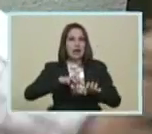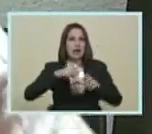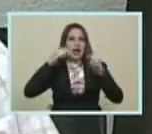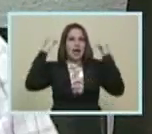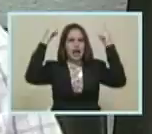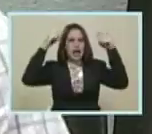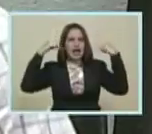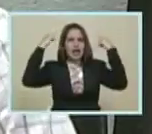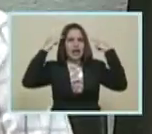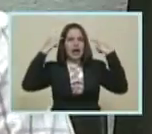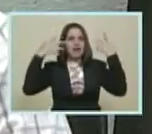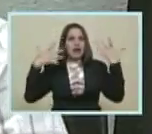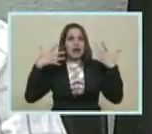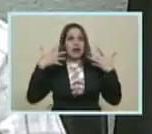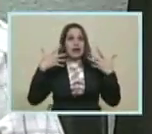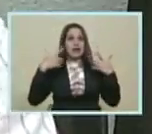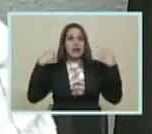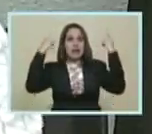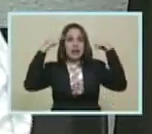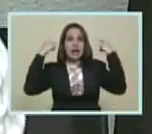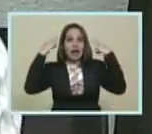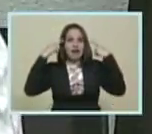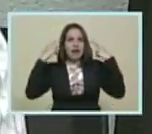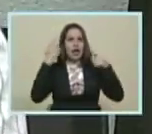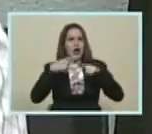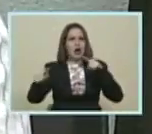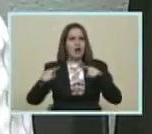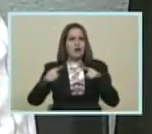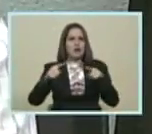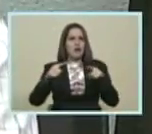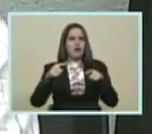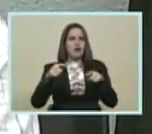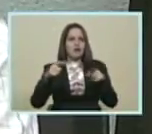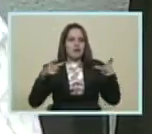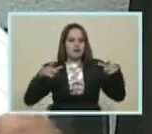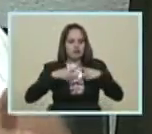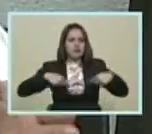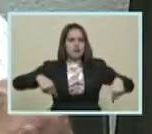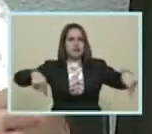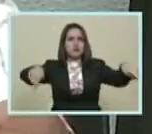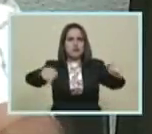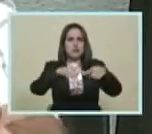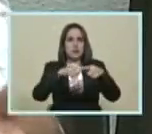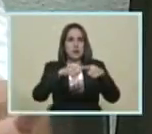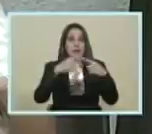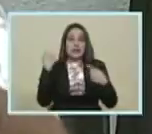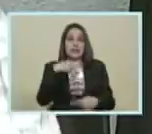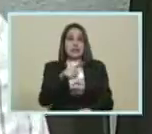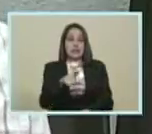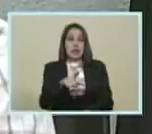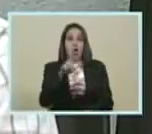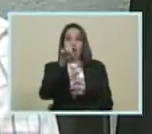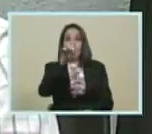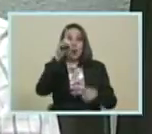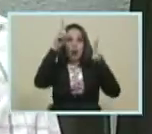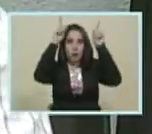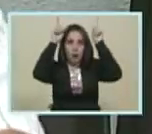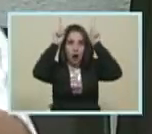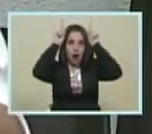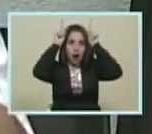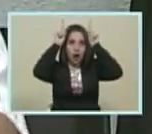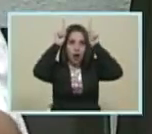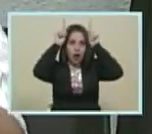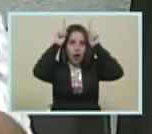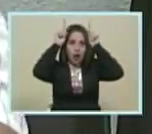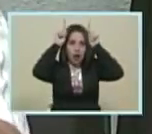Catrozoteldo La cabra es un animal Fíjese Mientras que una hectárea Se tiene Una vaca Que